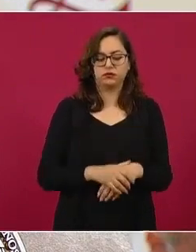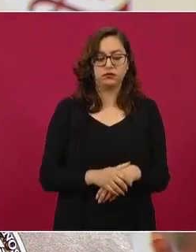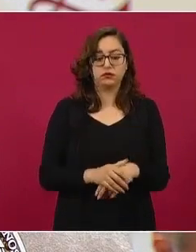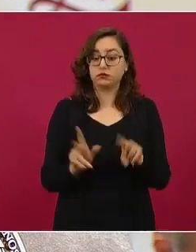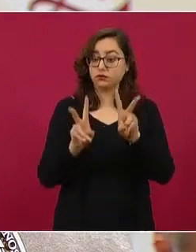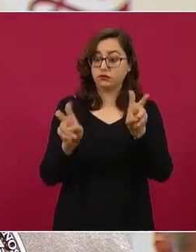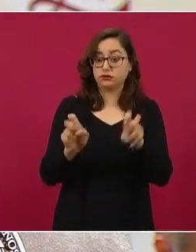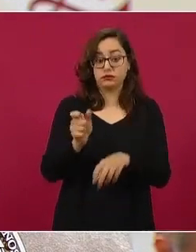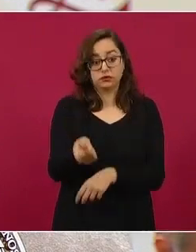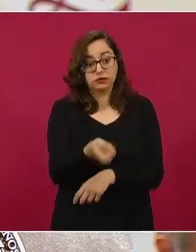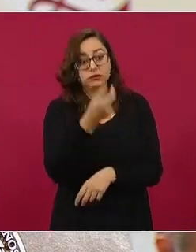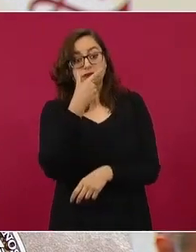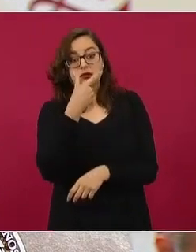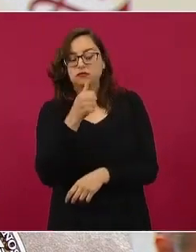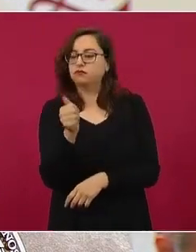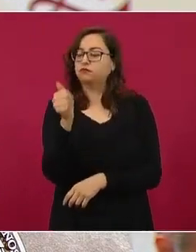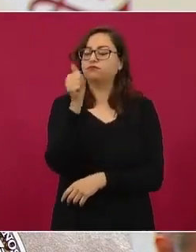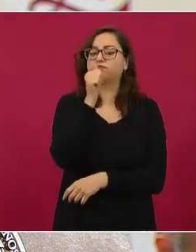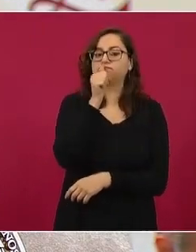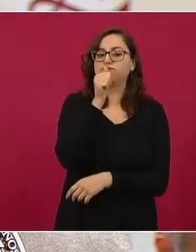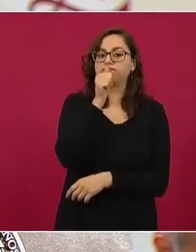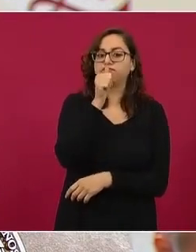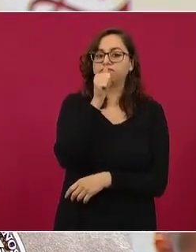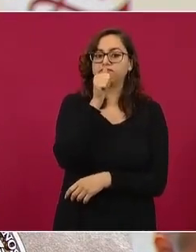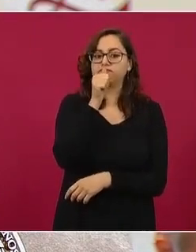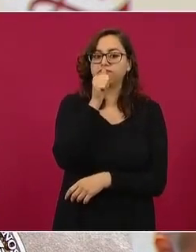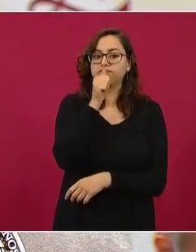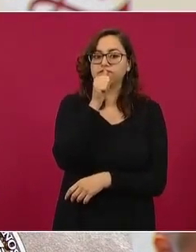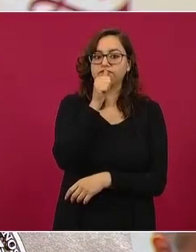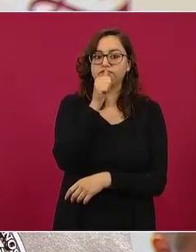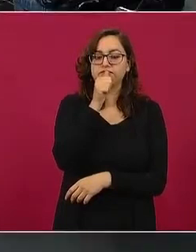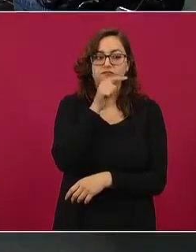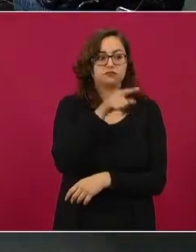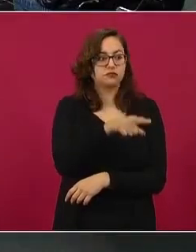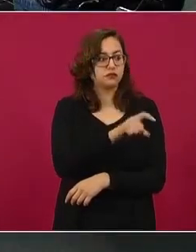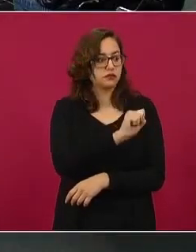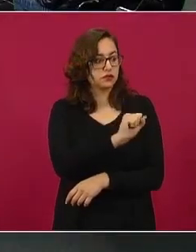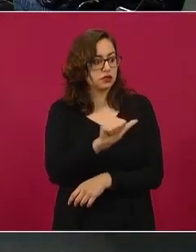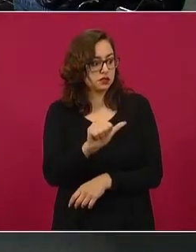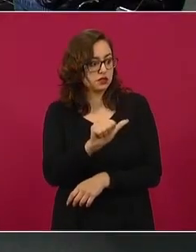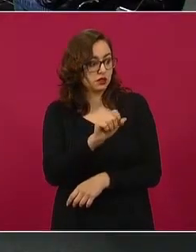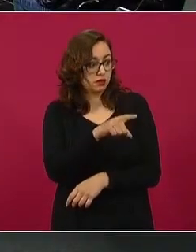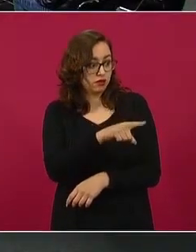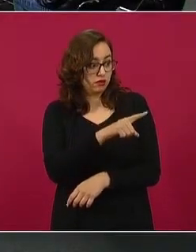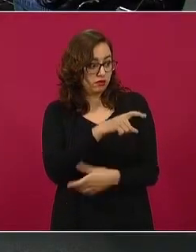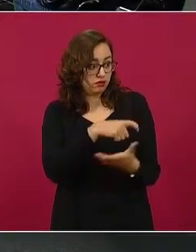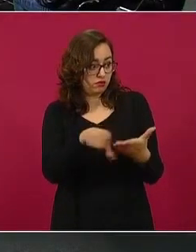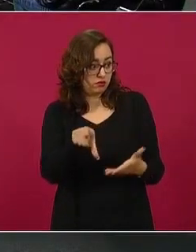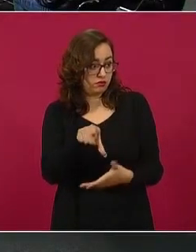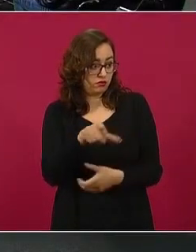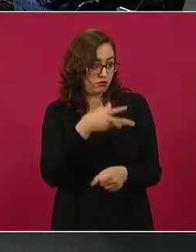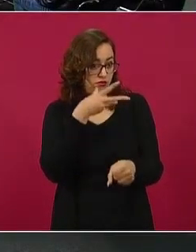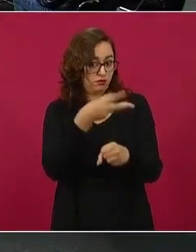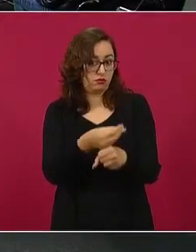competencia porque es local la adquisición. No sé si Salud quisiera comentar eso.